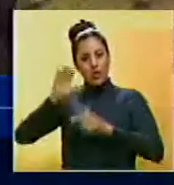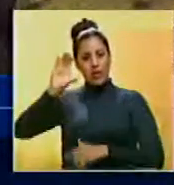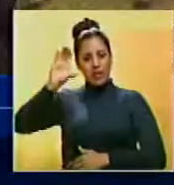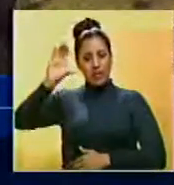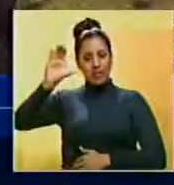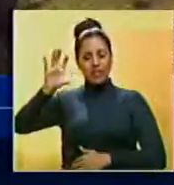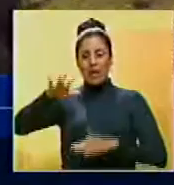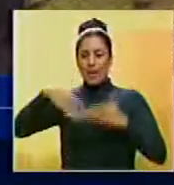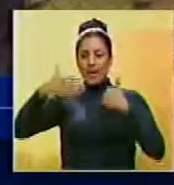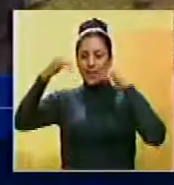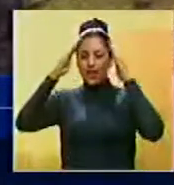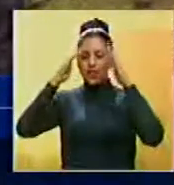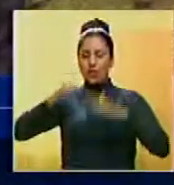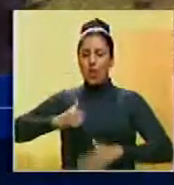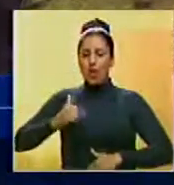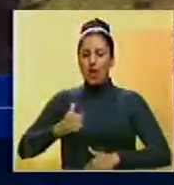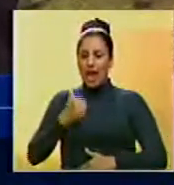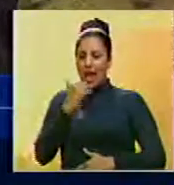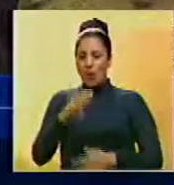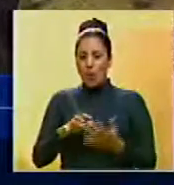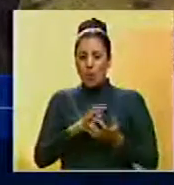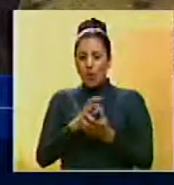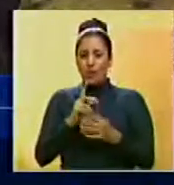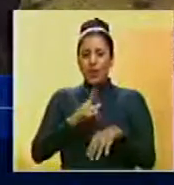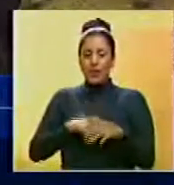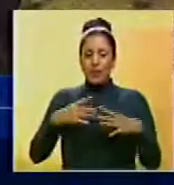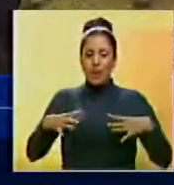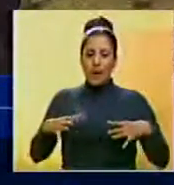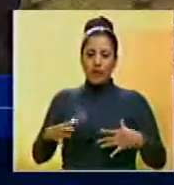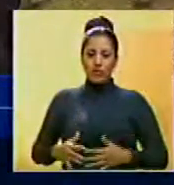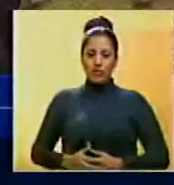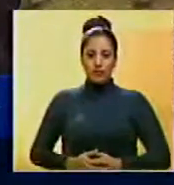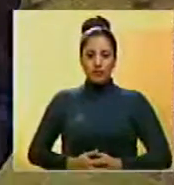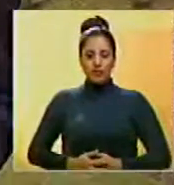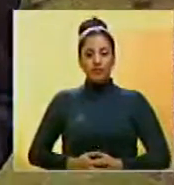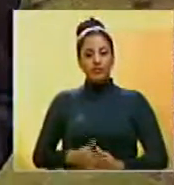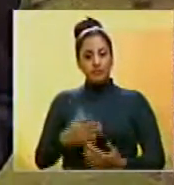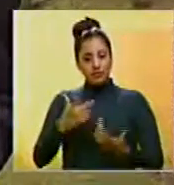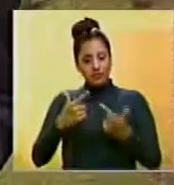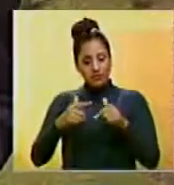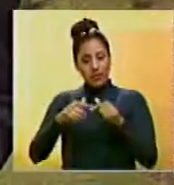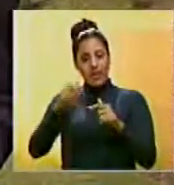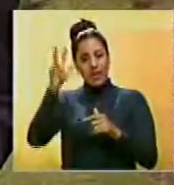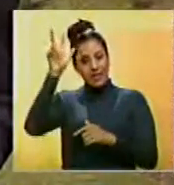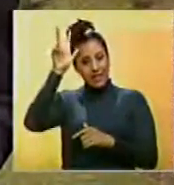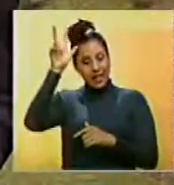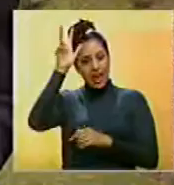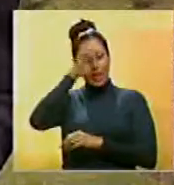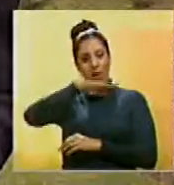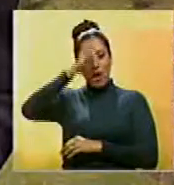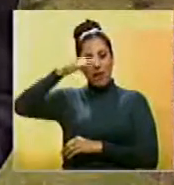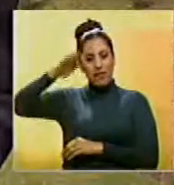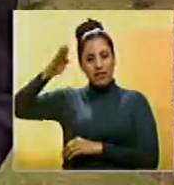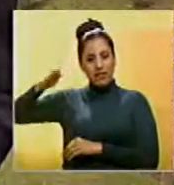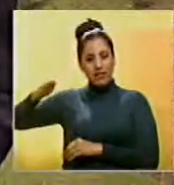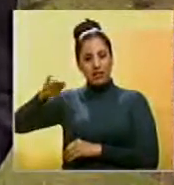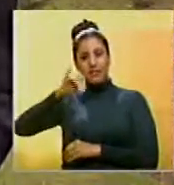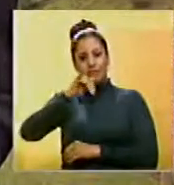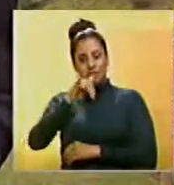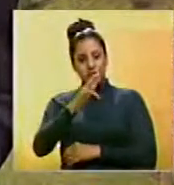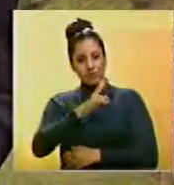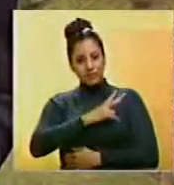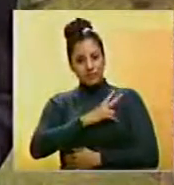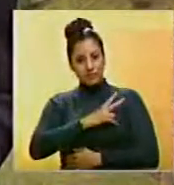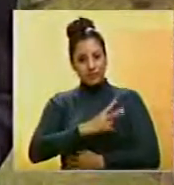país para atender cualquier contingencia en este periodo vacacional. Desde el sector Los Venados del Parque Guaraira Rapano, Rafael Aníbal